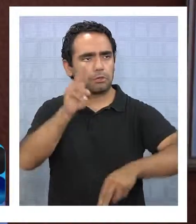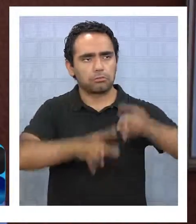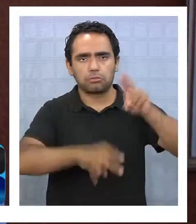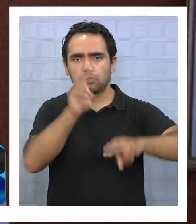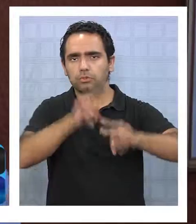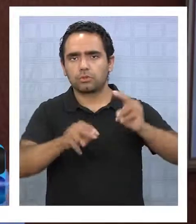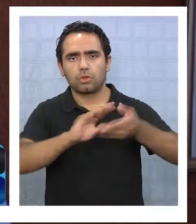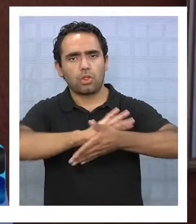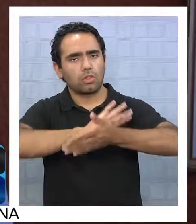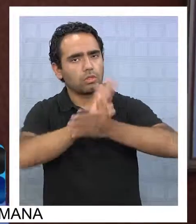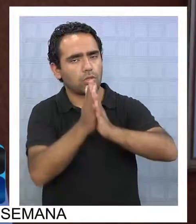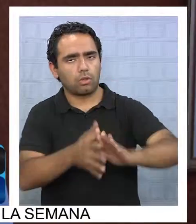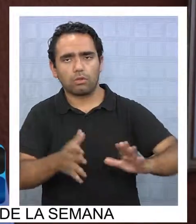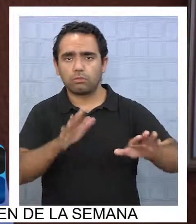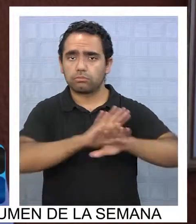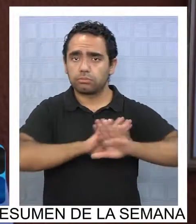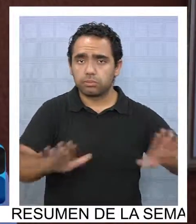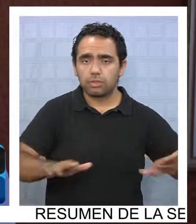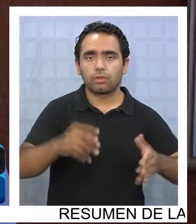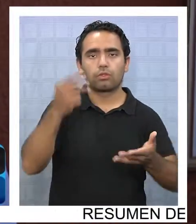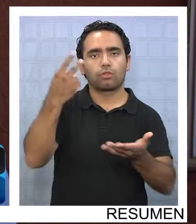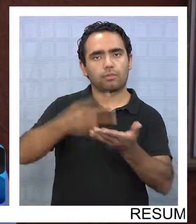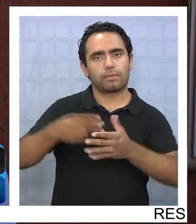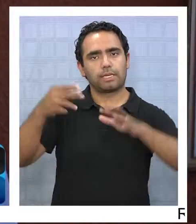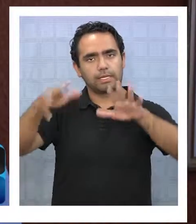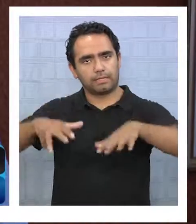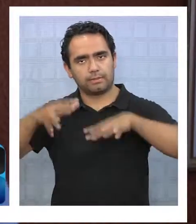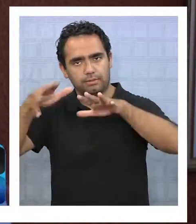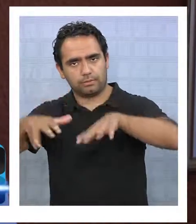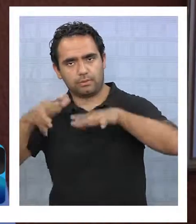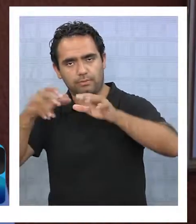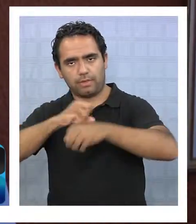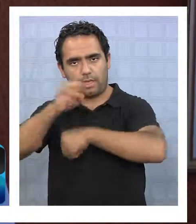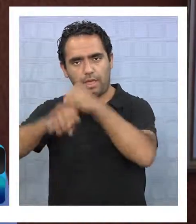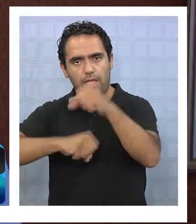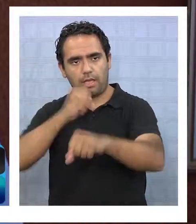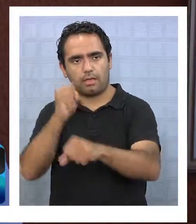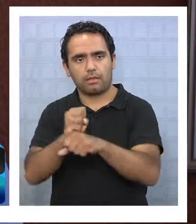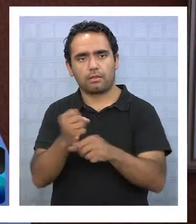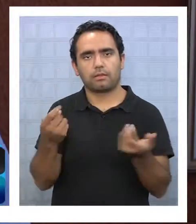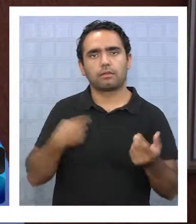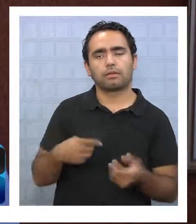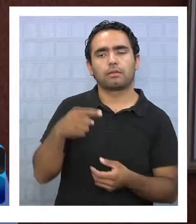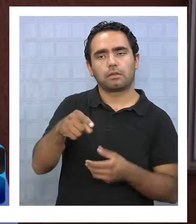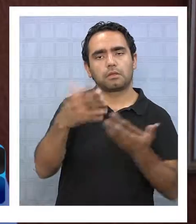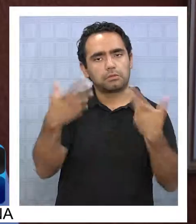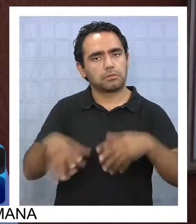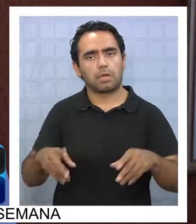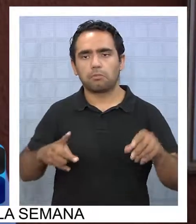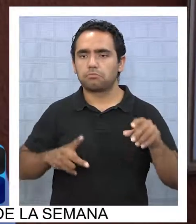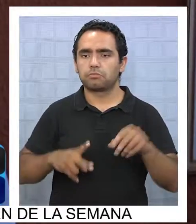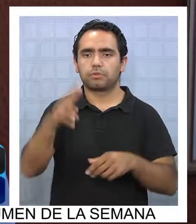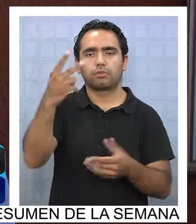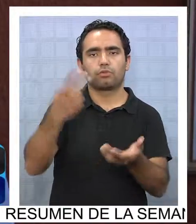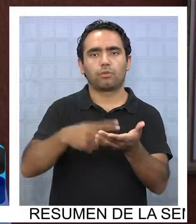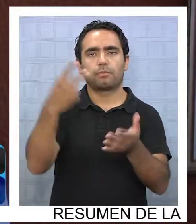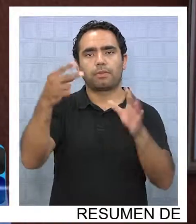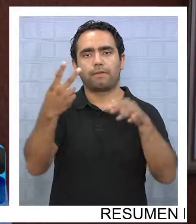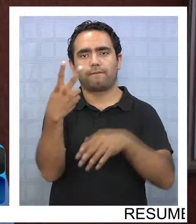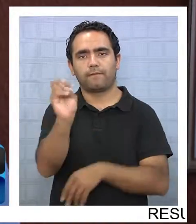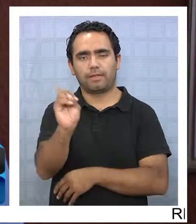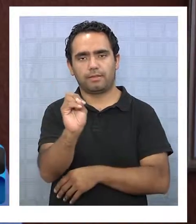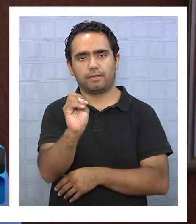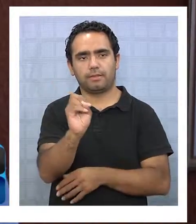terminando las horas de construcción en el año 2019, con una recepción del año 2020. Y